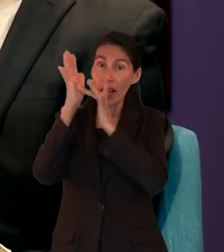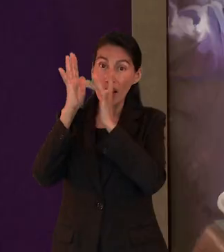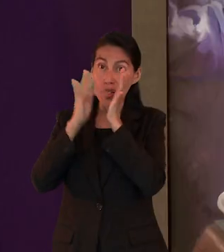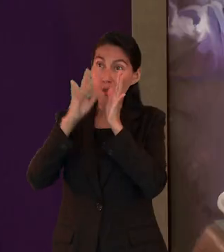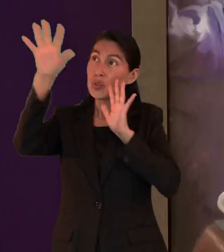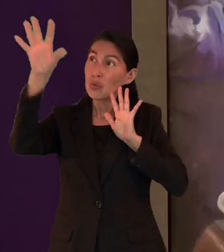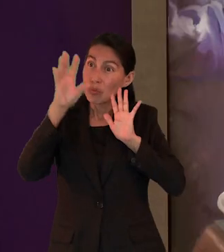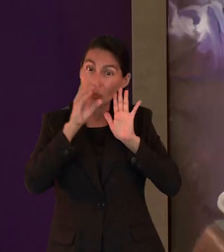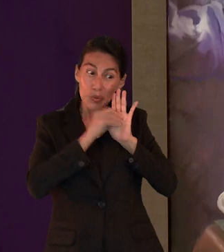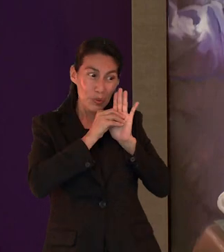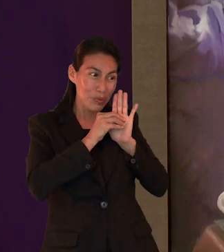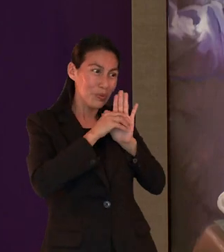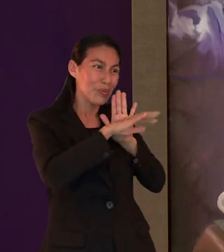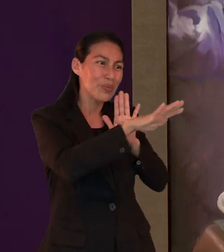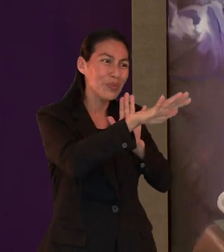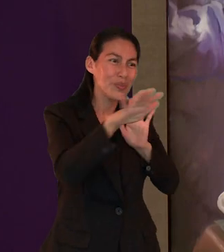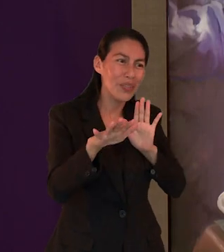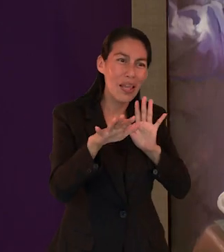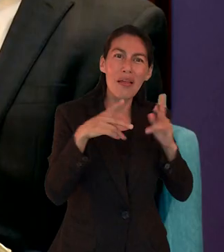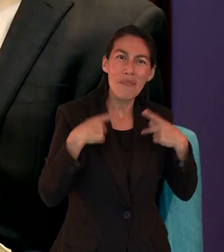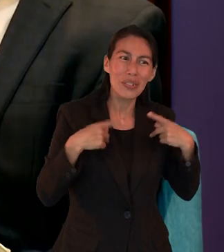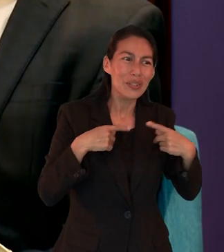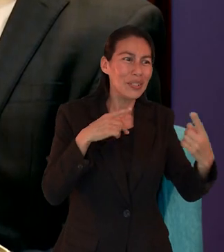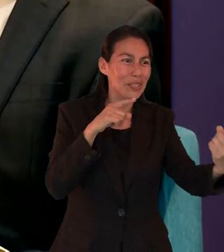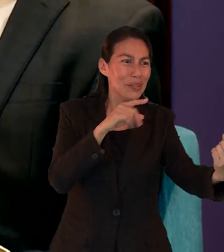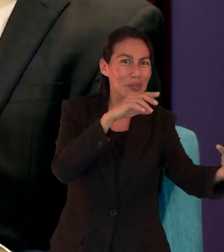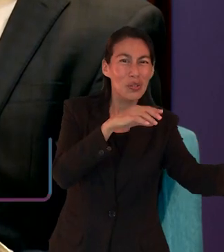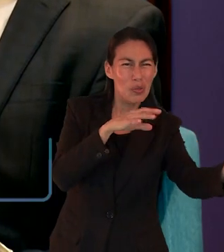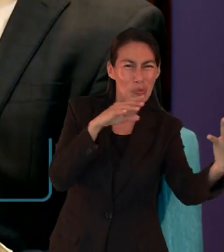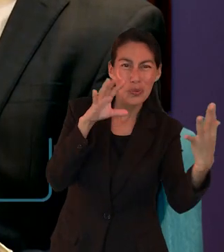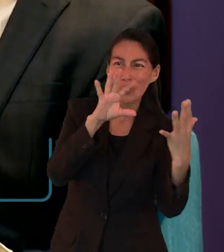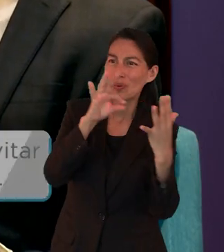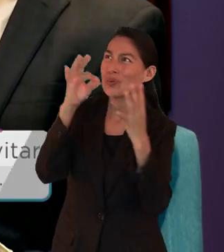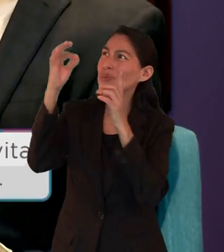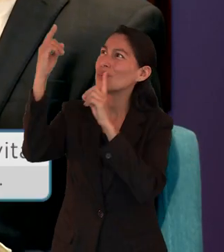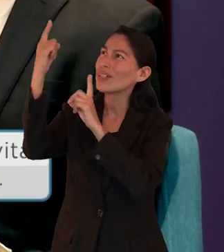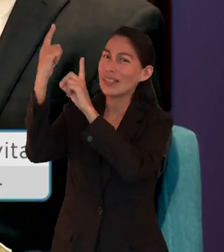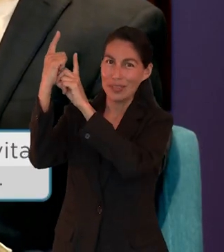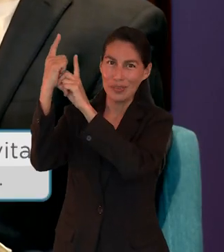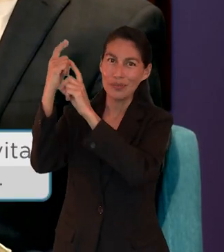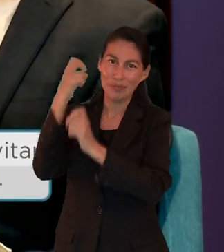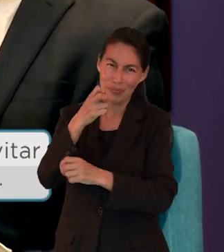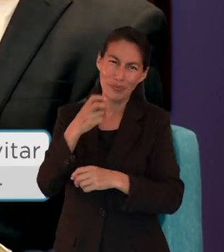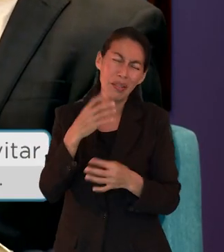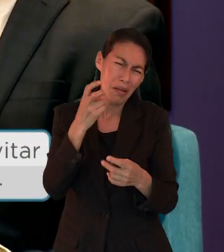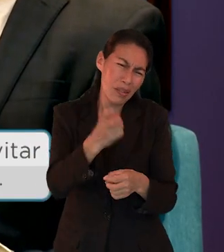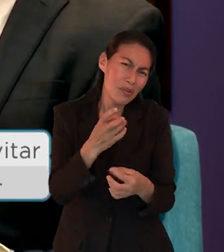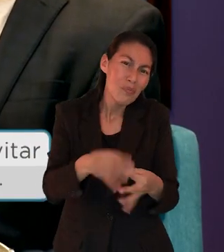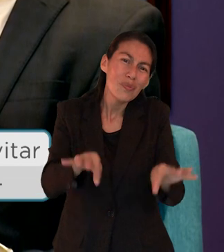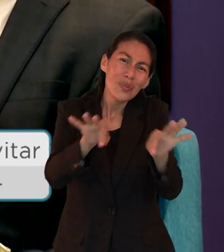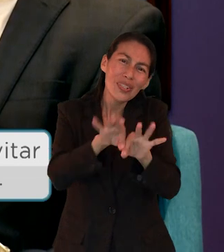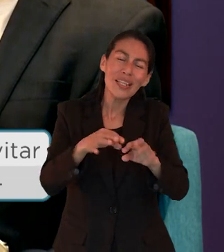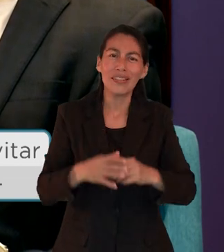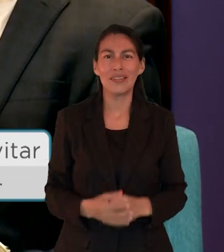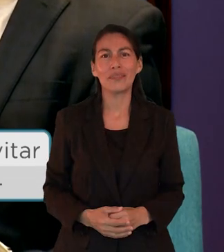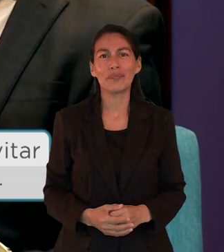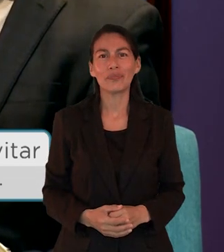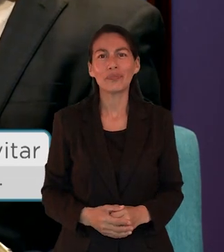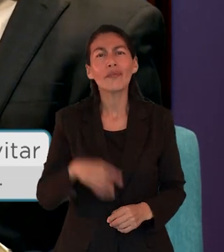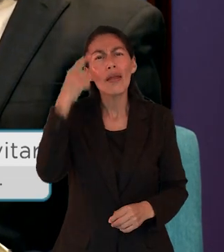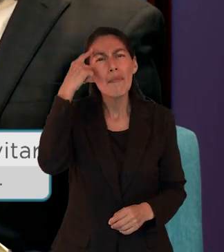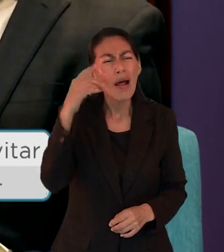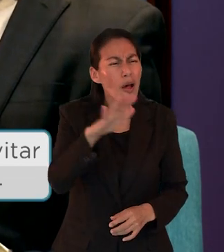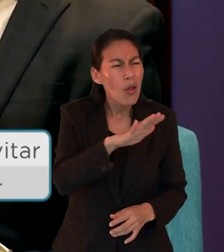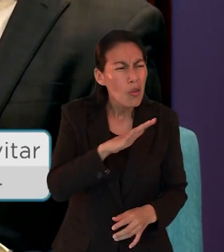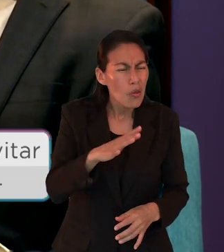intermedio, entonces van a ser atraídos por Jesús. Yo creo que Jesús es el punto principal para evitar toda